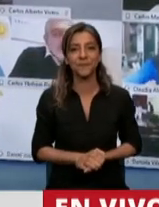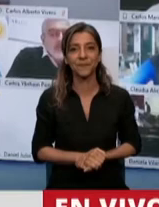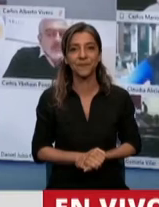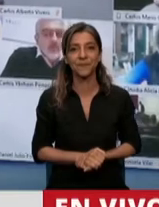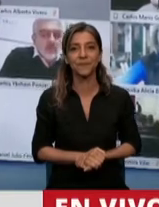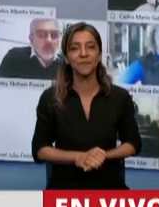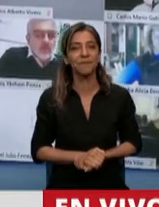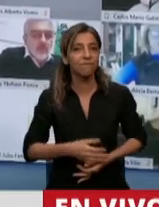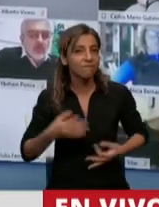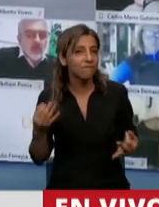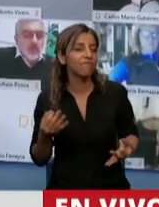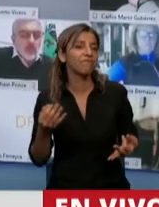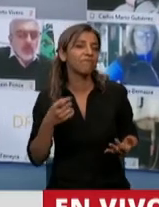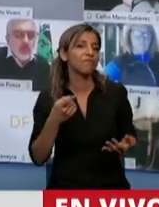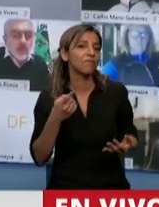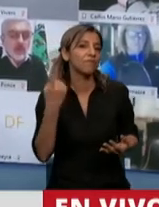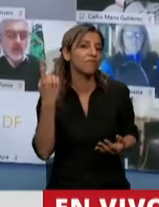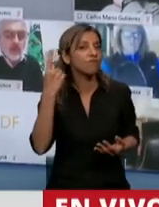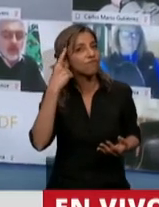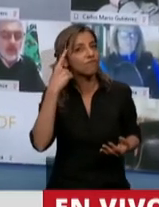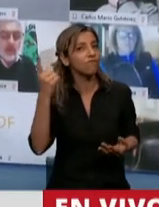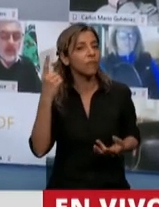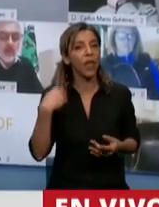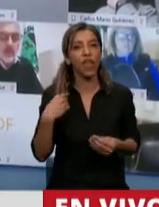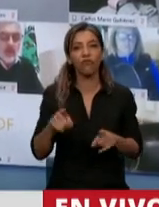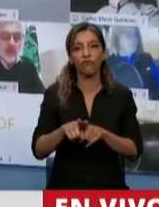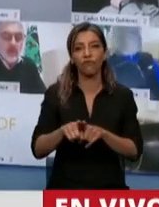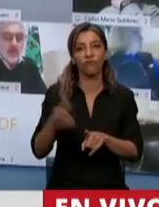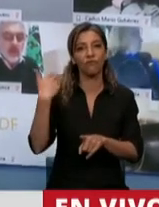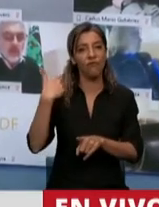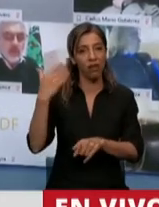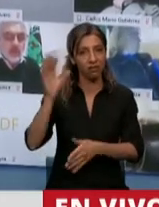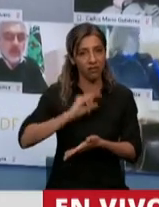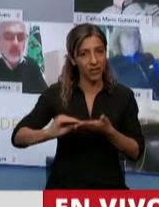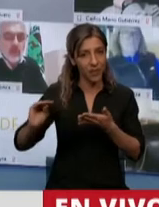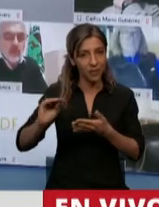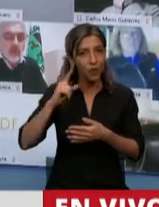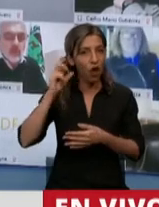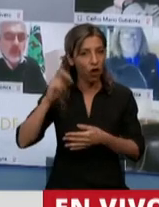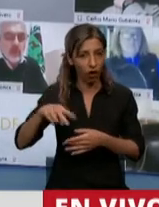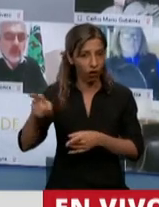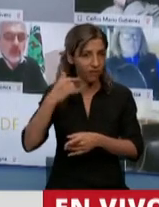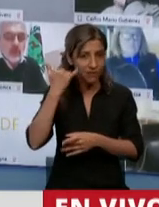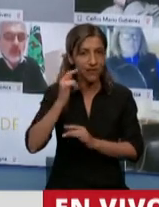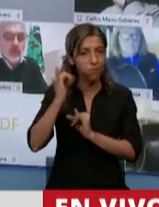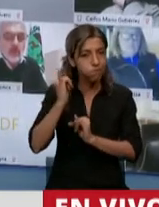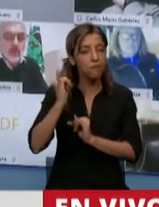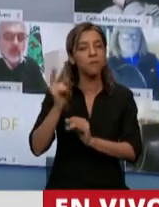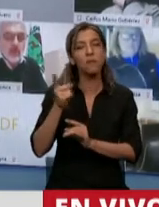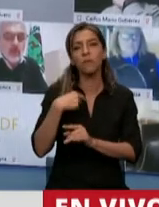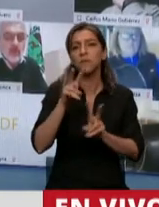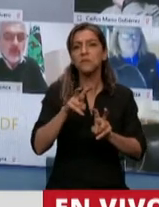que ver con un poco Santiago, el diputado de Gómez, hacía mención. Este tema fue tratado, quiso ser tratado,